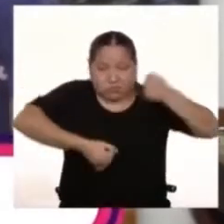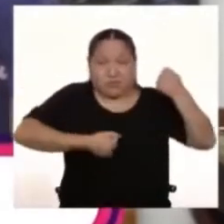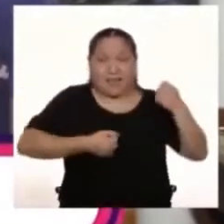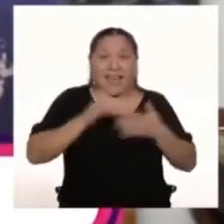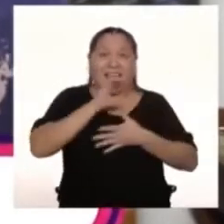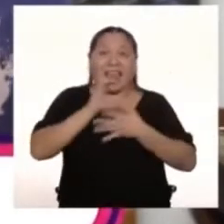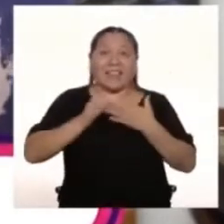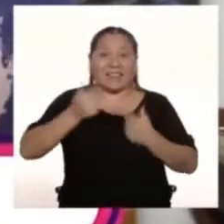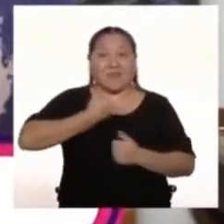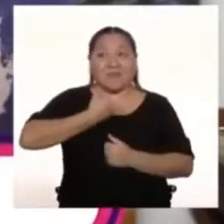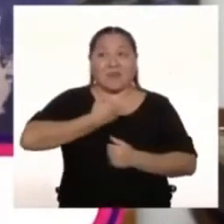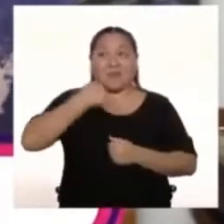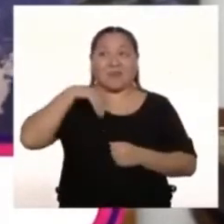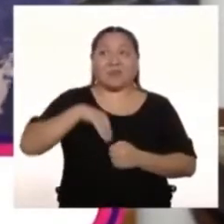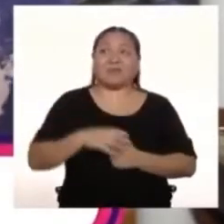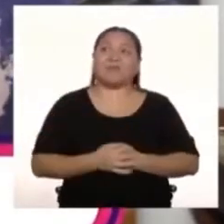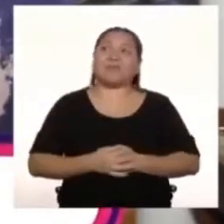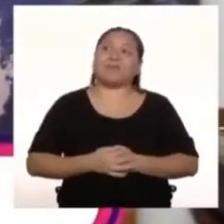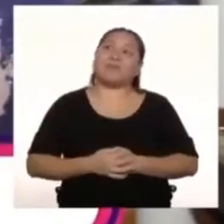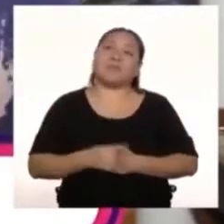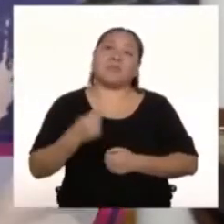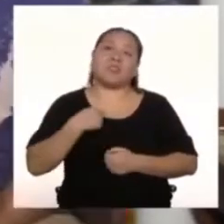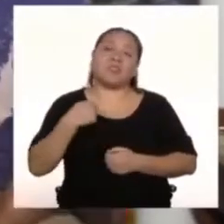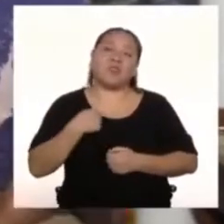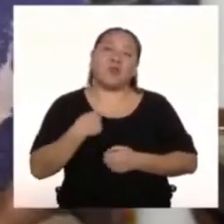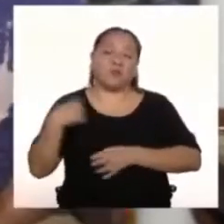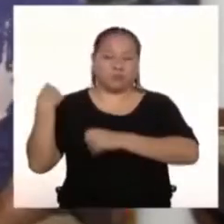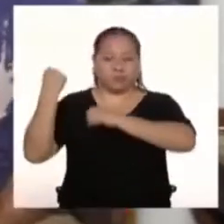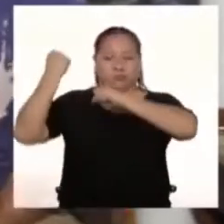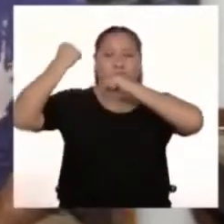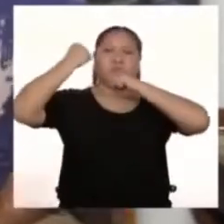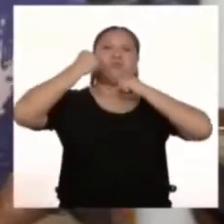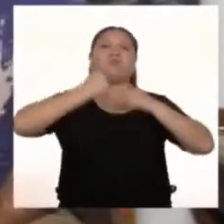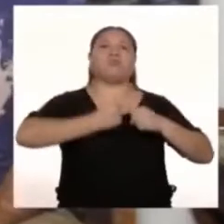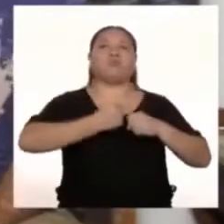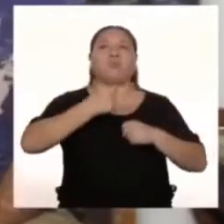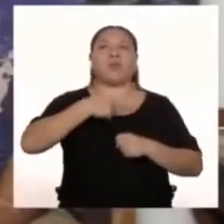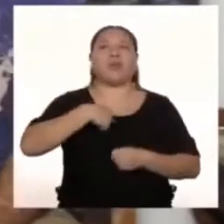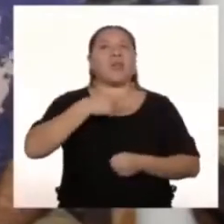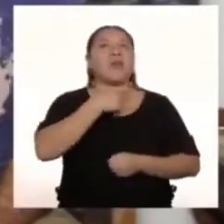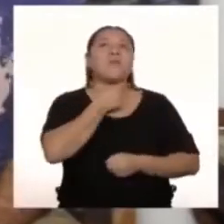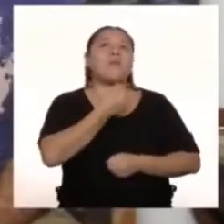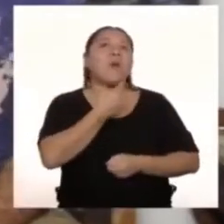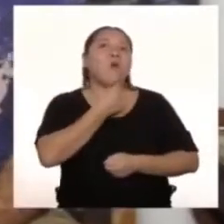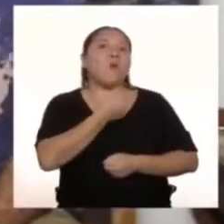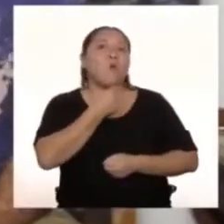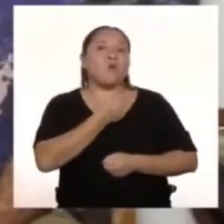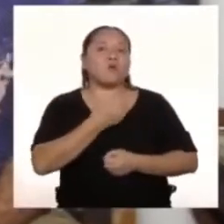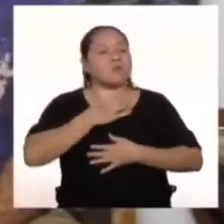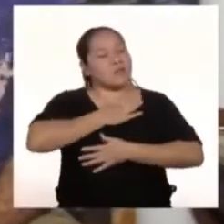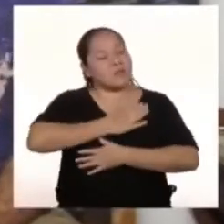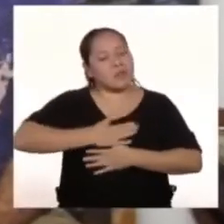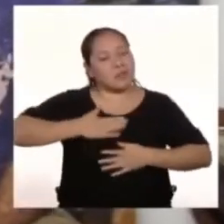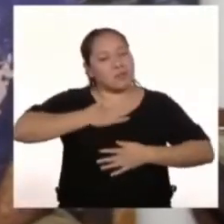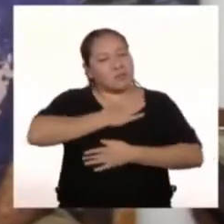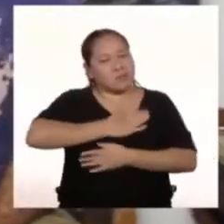Así es Y Luchar por Las cosas que a él Le producen Satisfacción Felicidad